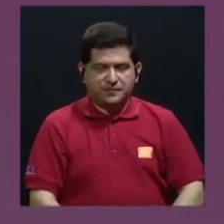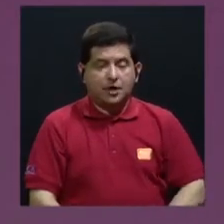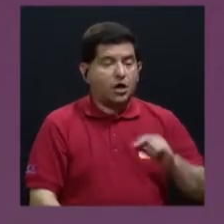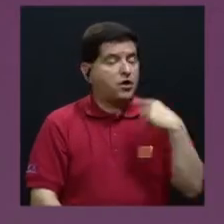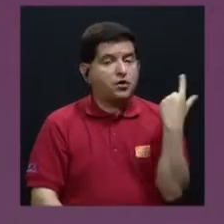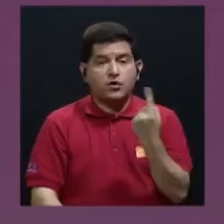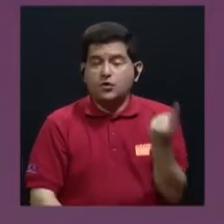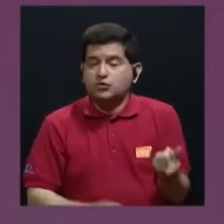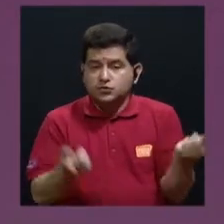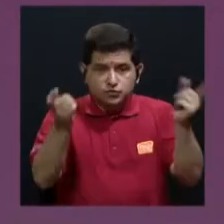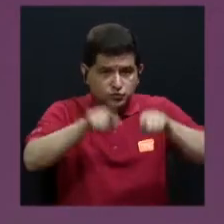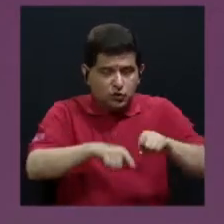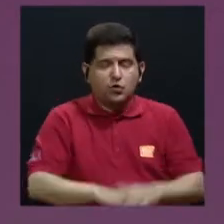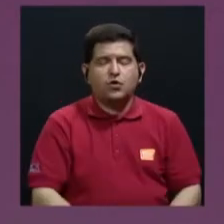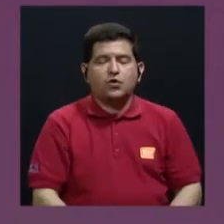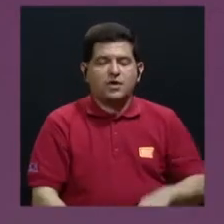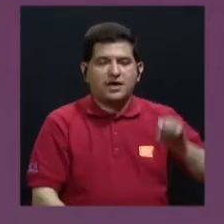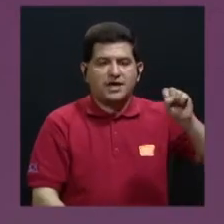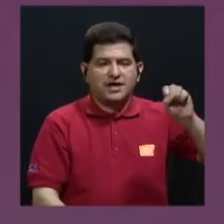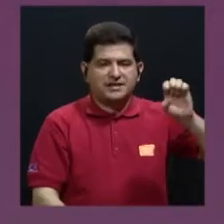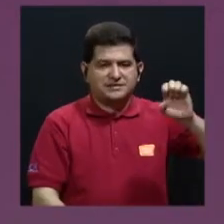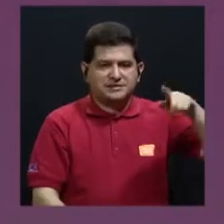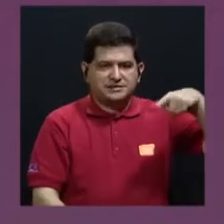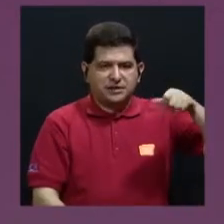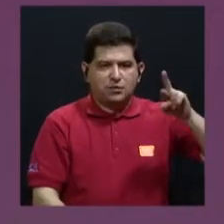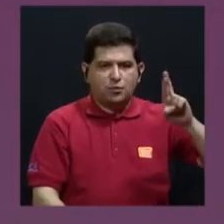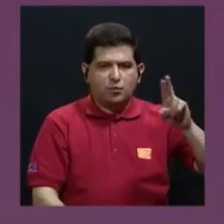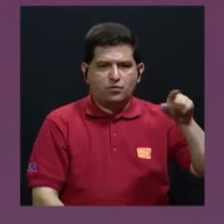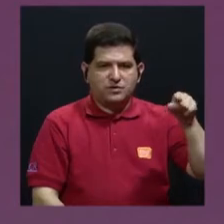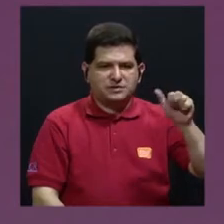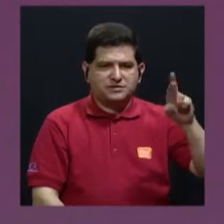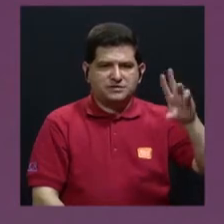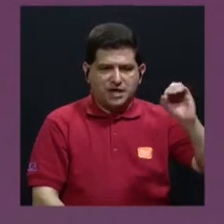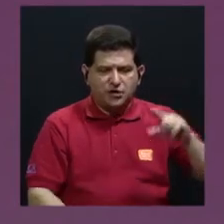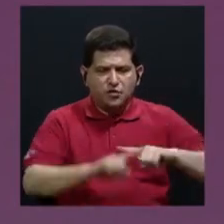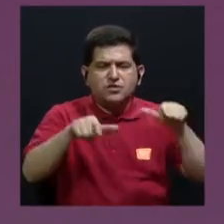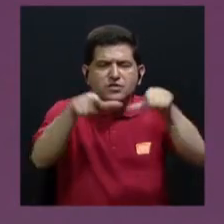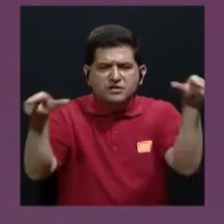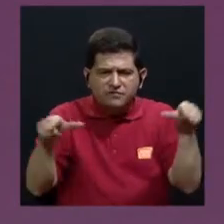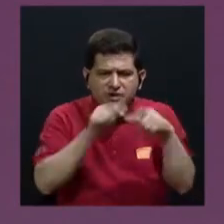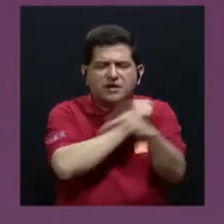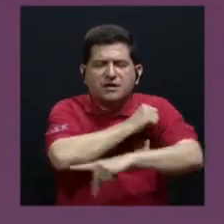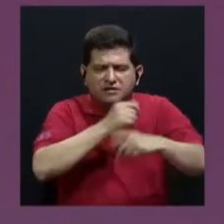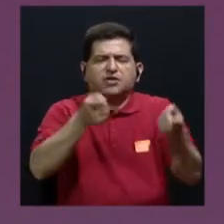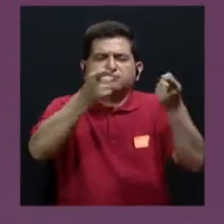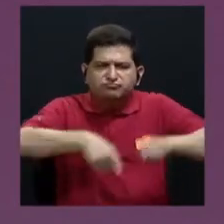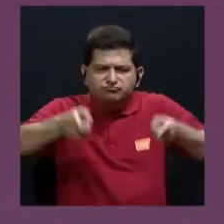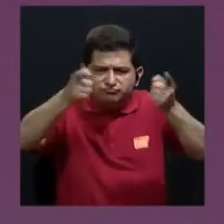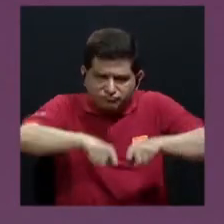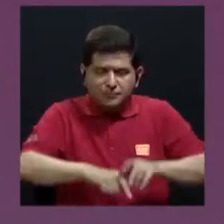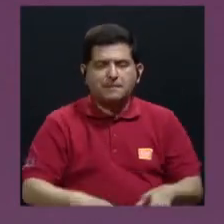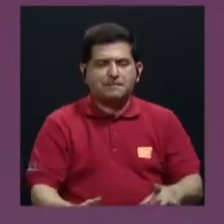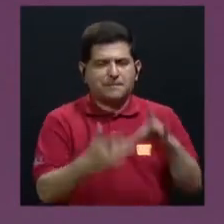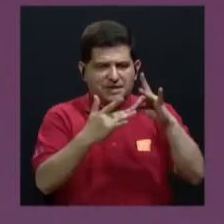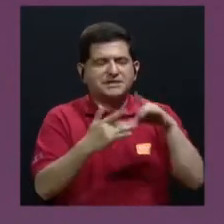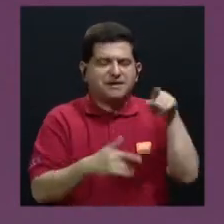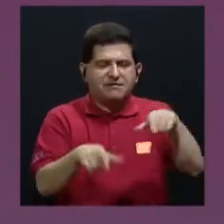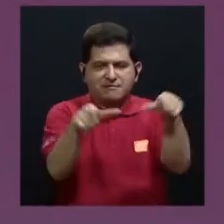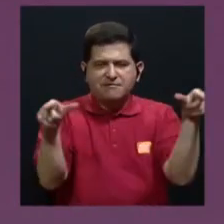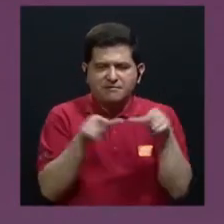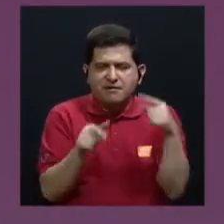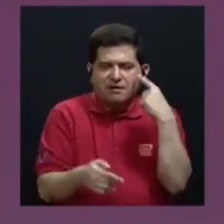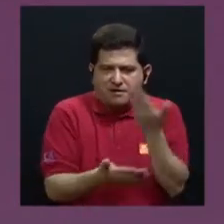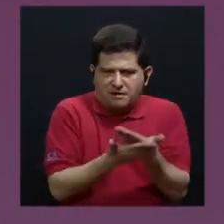únicamente en Sepúr Sarko, sino en muchas regiones del país, ¿verdad?, pero específicamente en Sepúr Sarko tenemos el